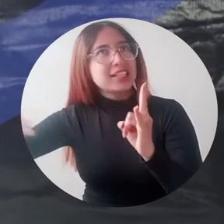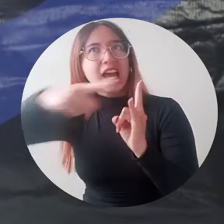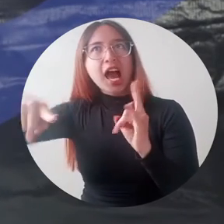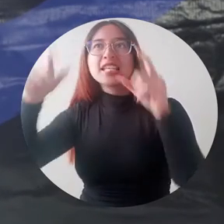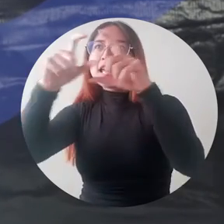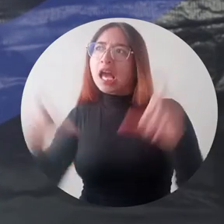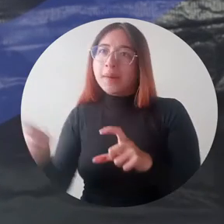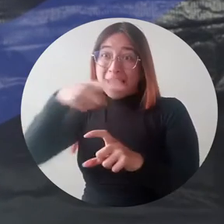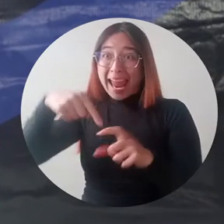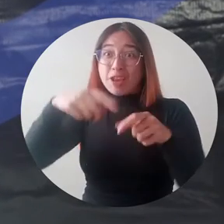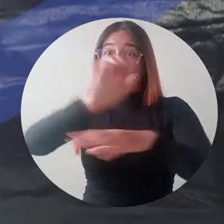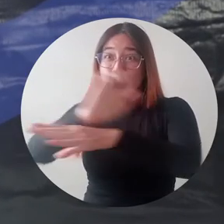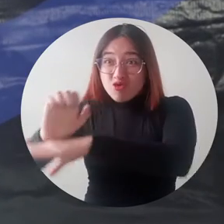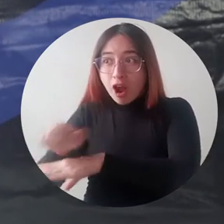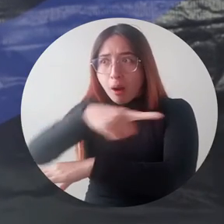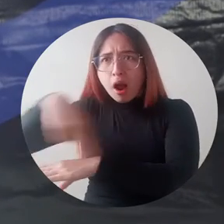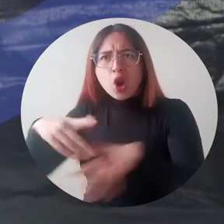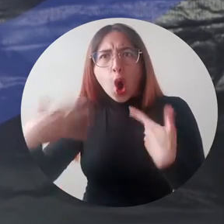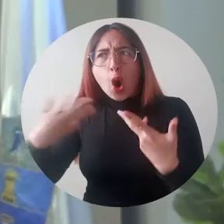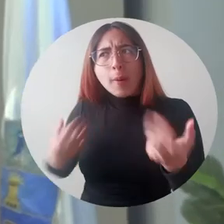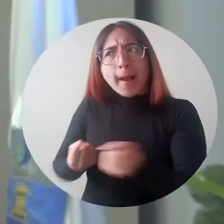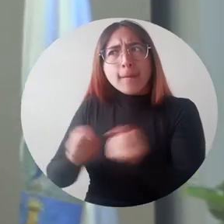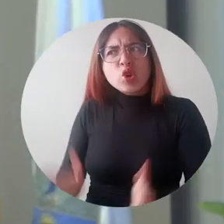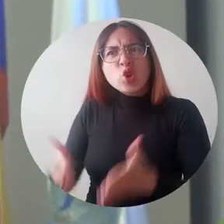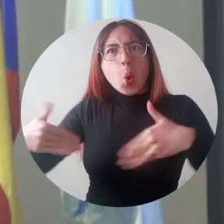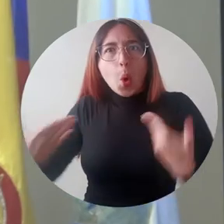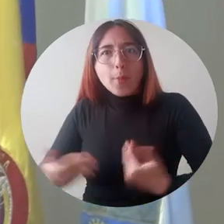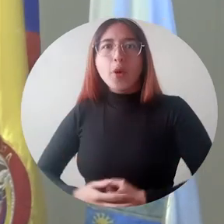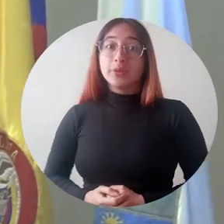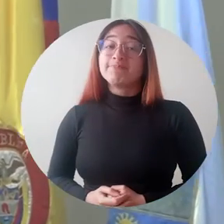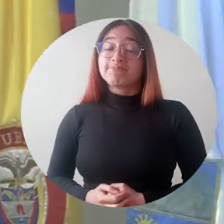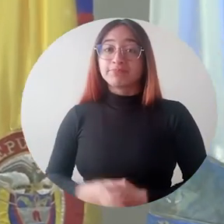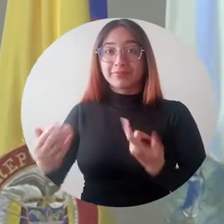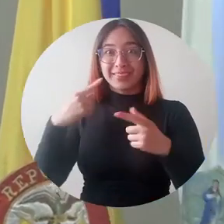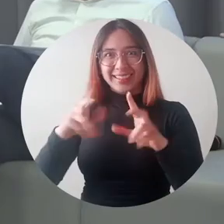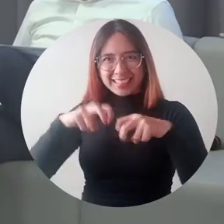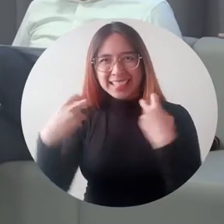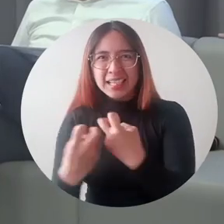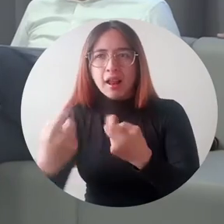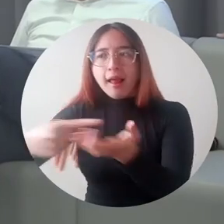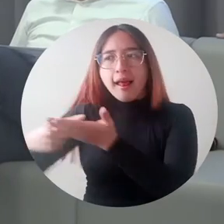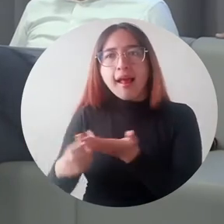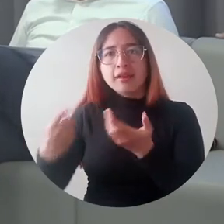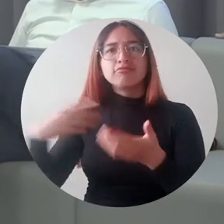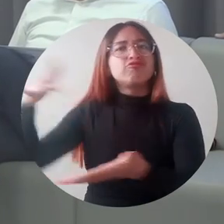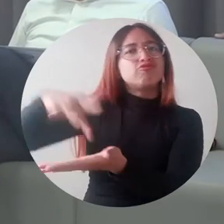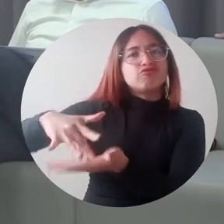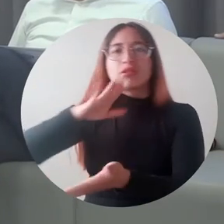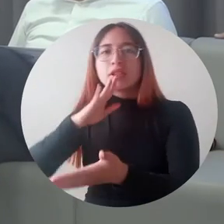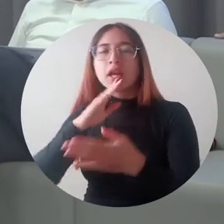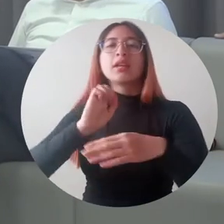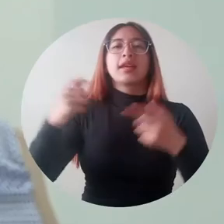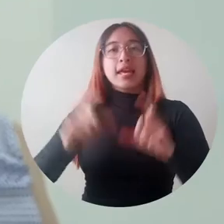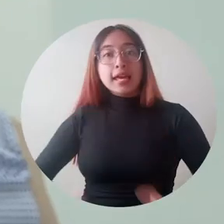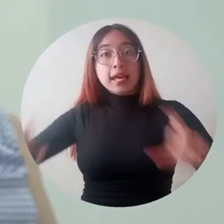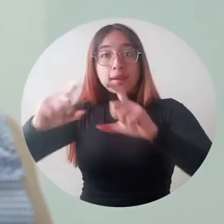Cámara de Comercio y por supuesto los empresarios y los gremios de la ciudad. En el encuentro también participaron miembros de Acción Fiduciaria, Fundación Tras la Perla,